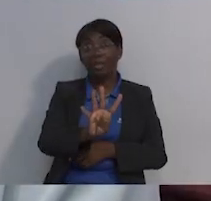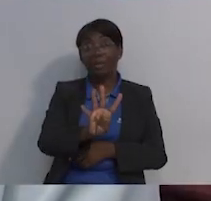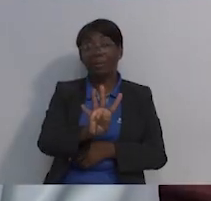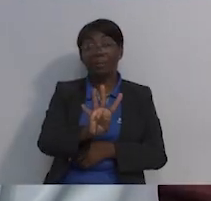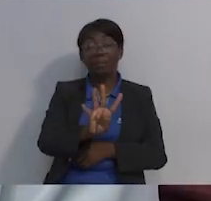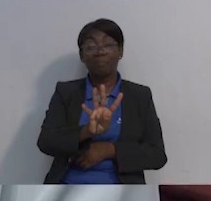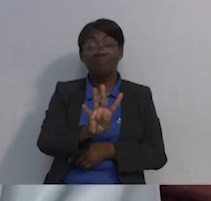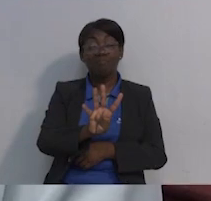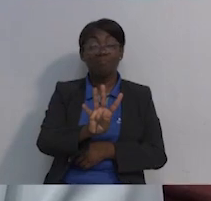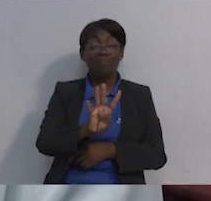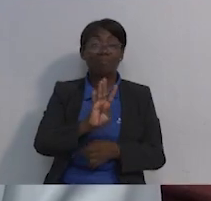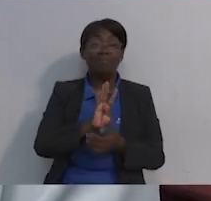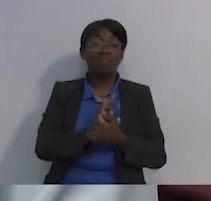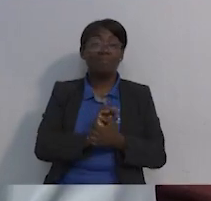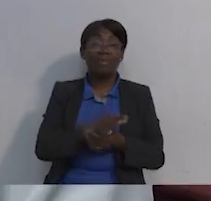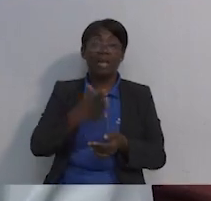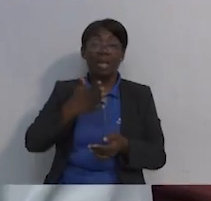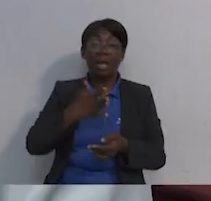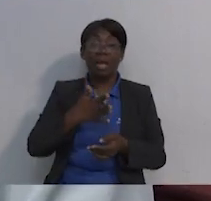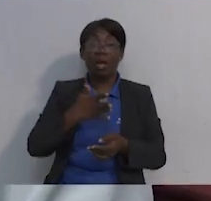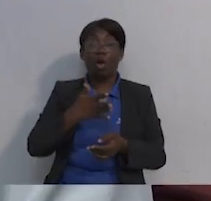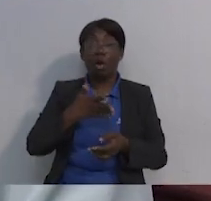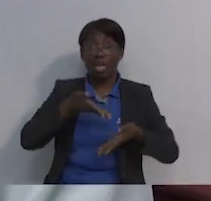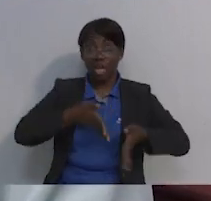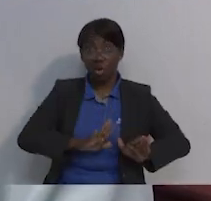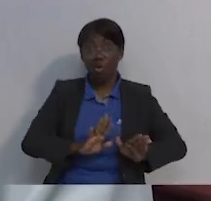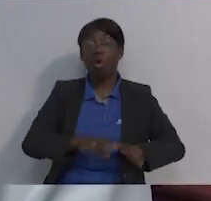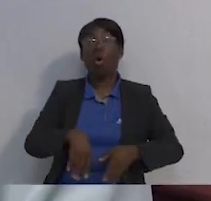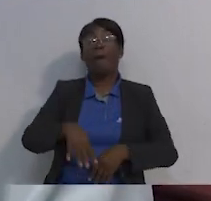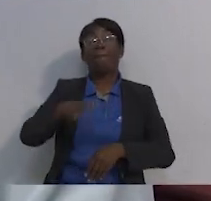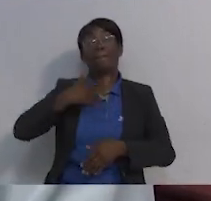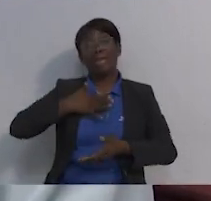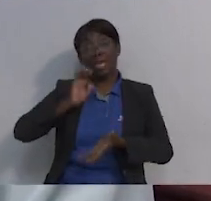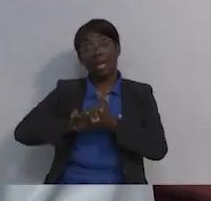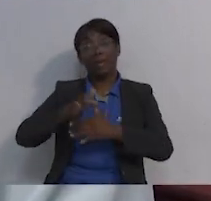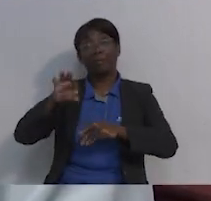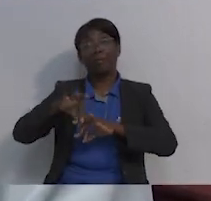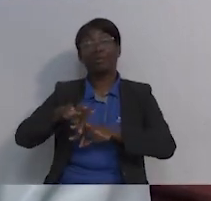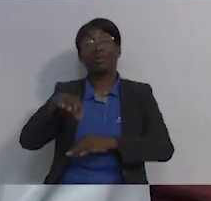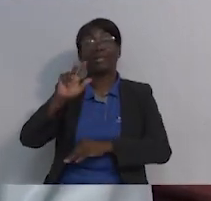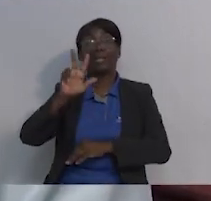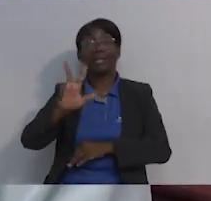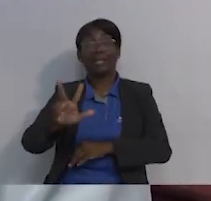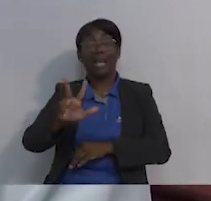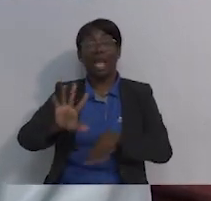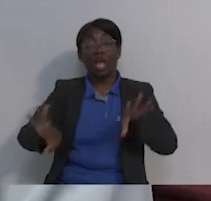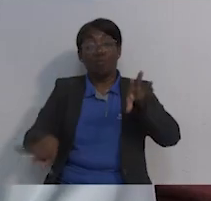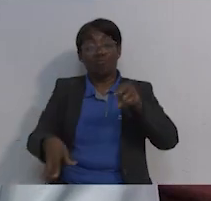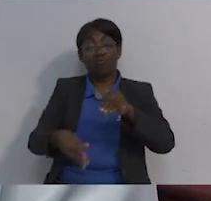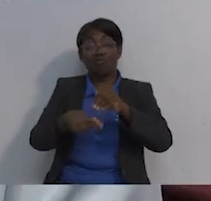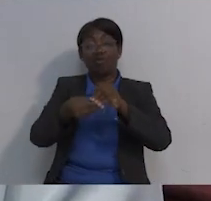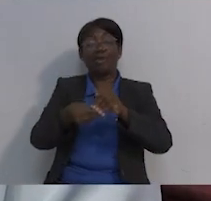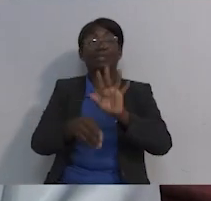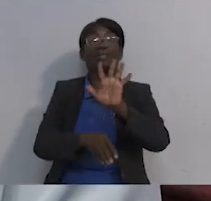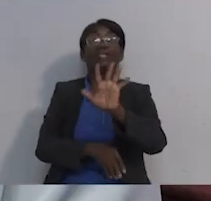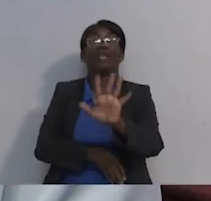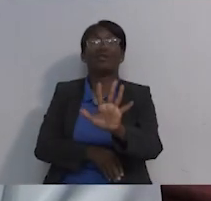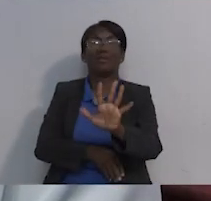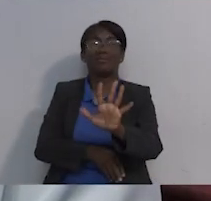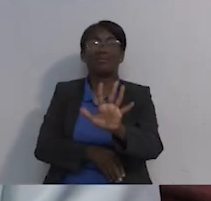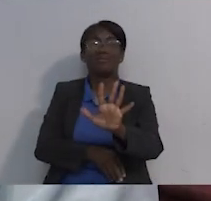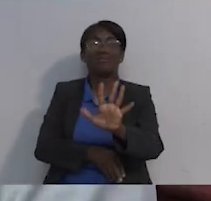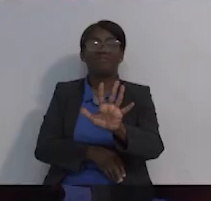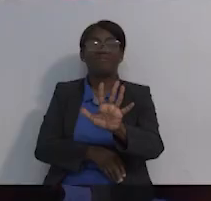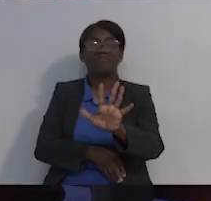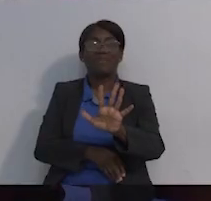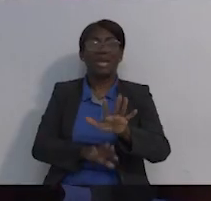cuatro, mi esposo tiene tres, pero entre los dos tenemos cinco.